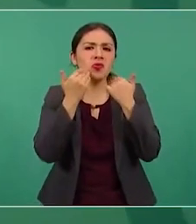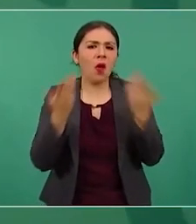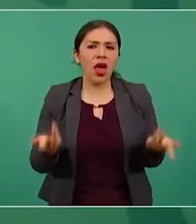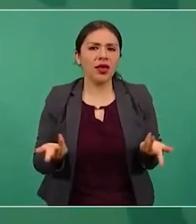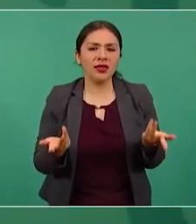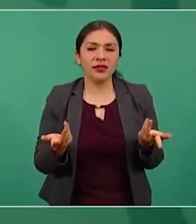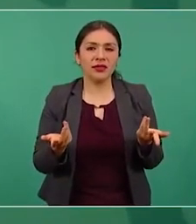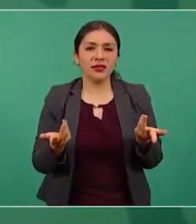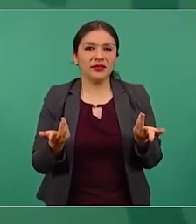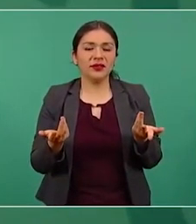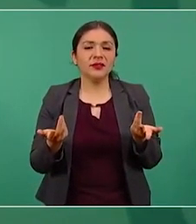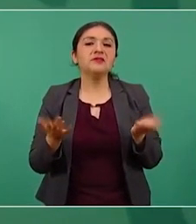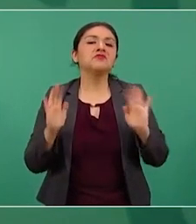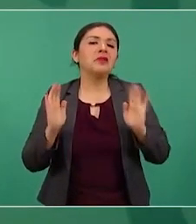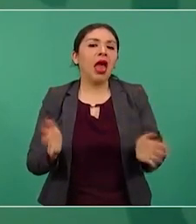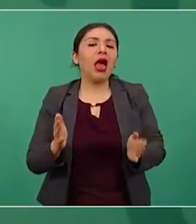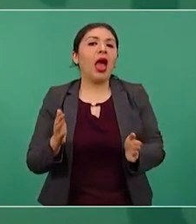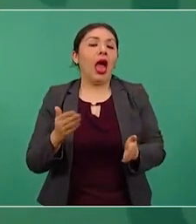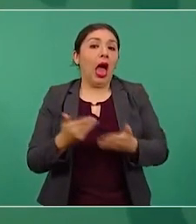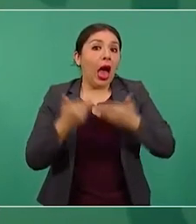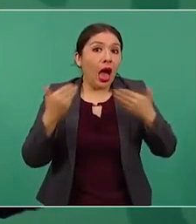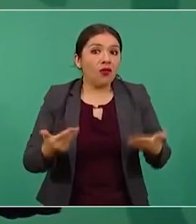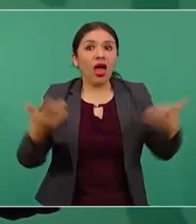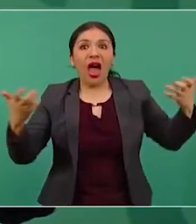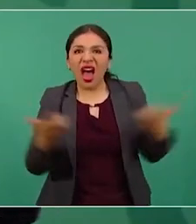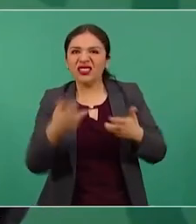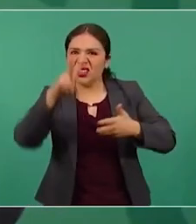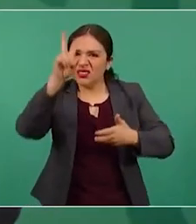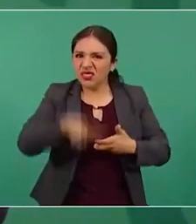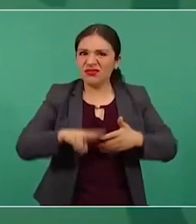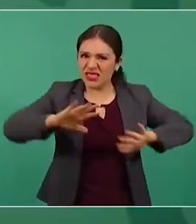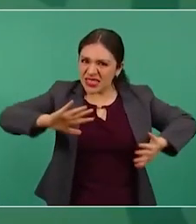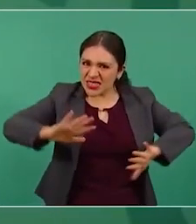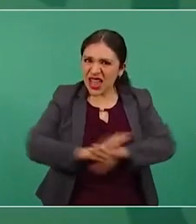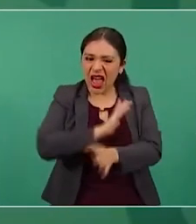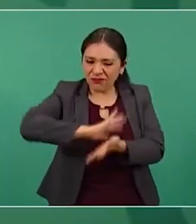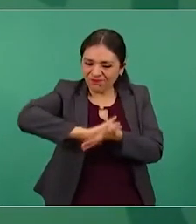como se está llevando a cabo una transformación,